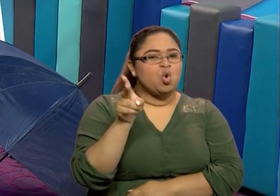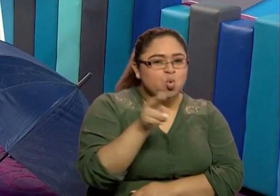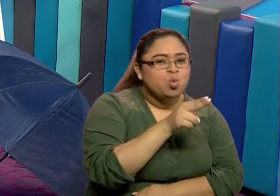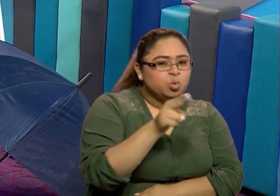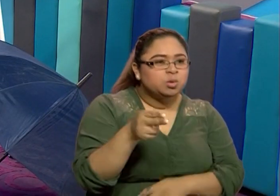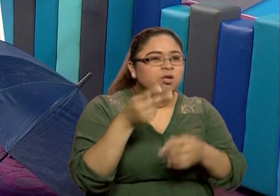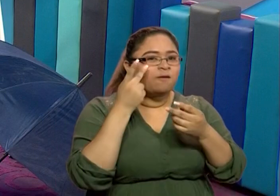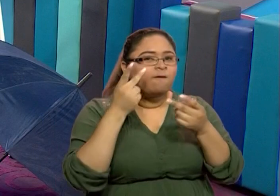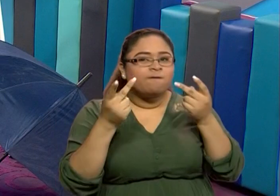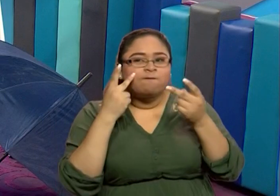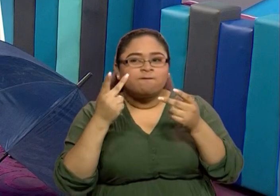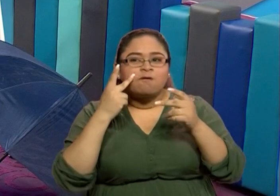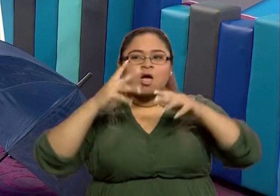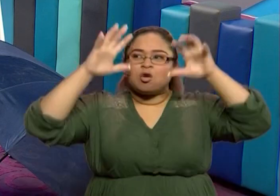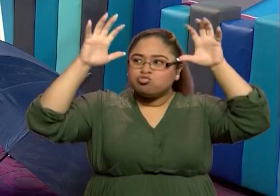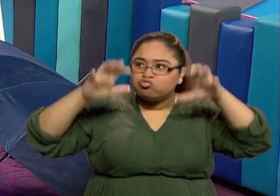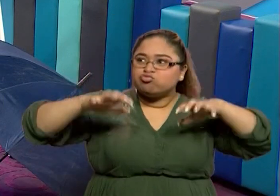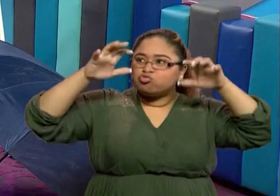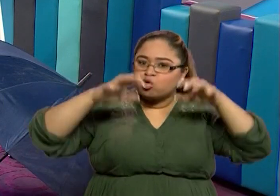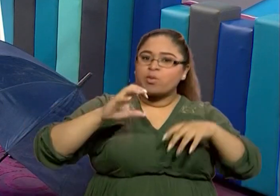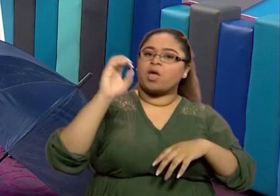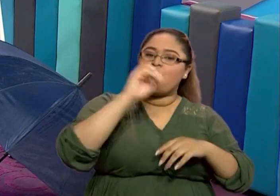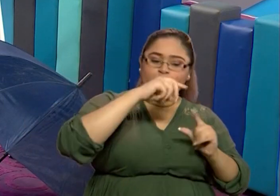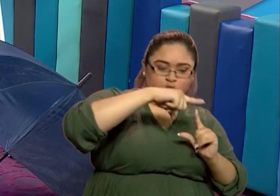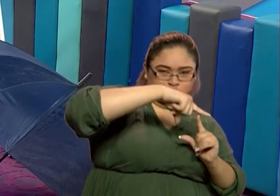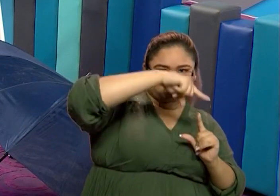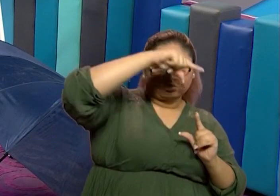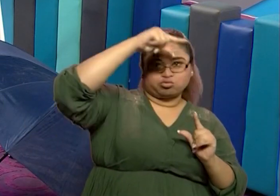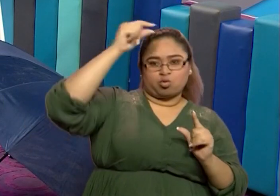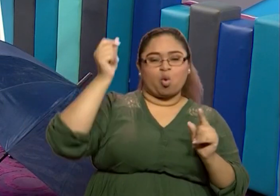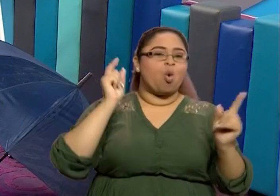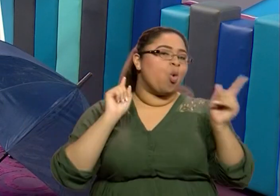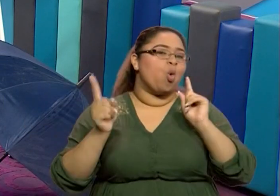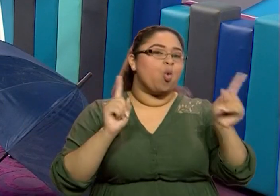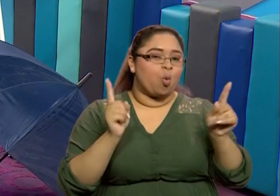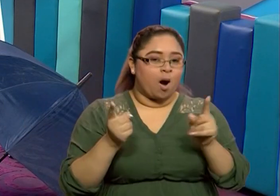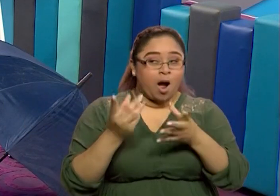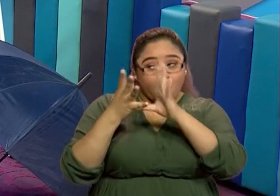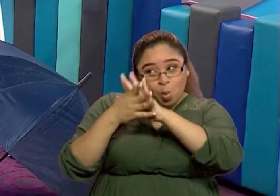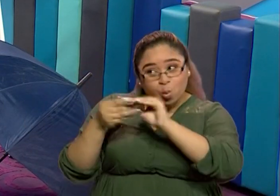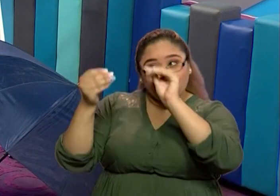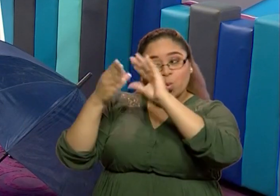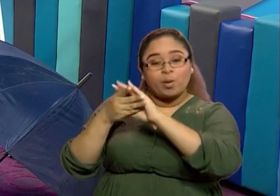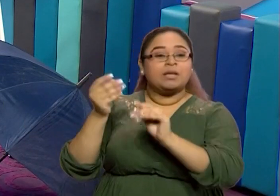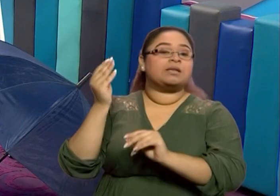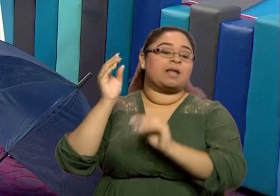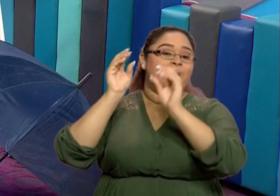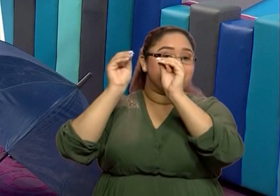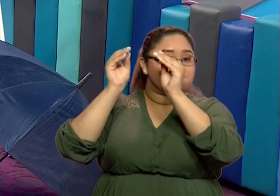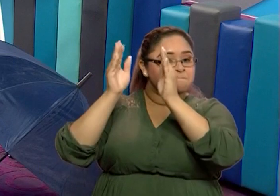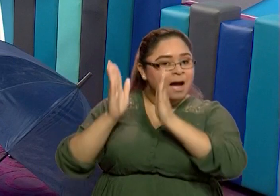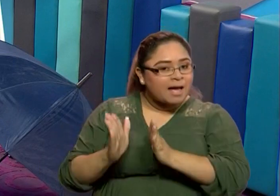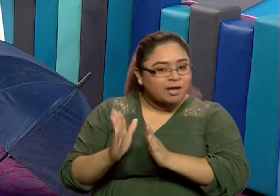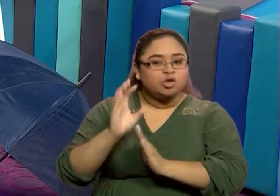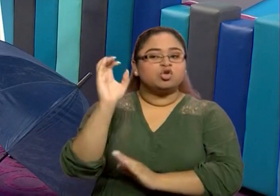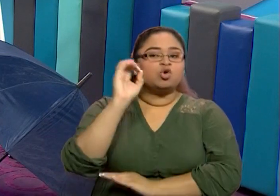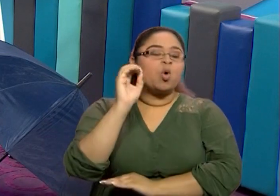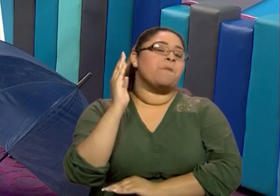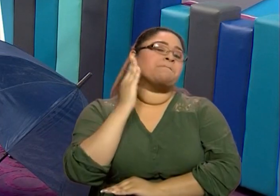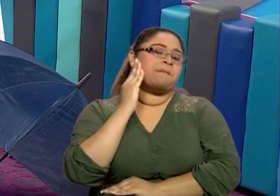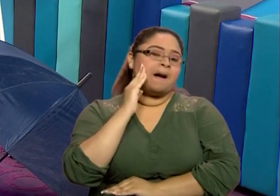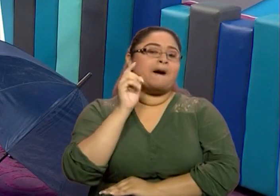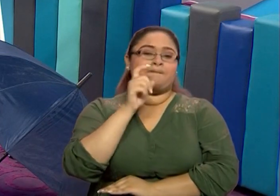has observado? Cuéntale a tu familiar, a tu maestro también en el momento de la clase. Muy bien. Ahora,